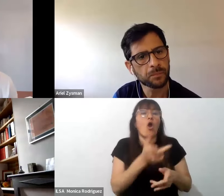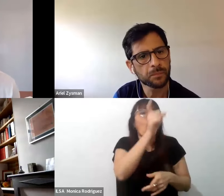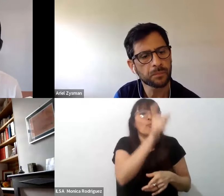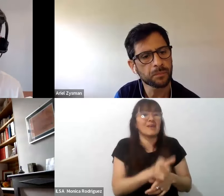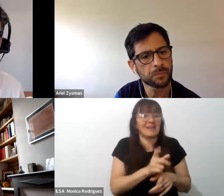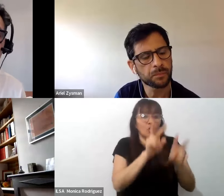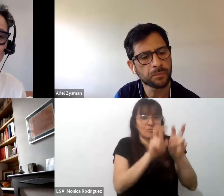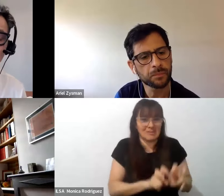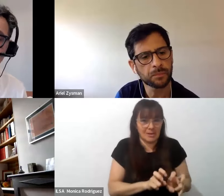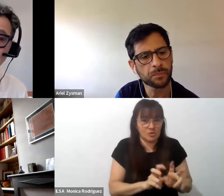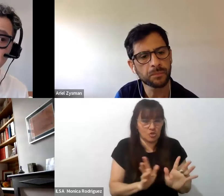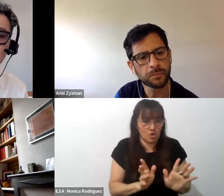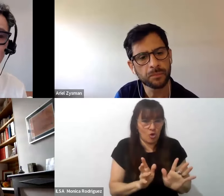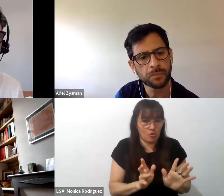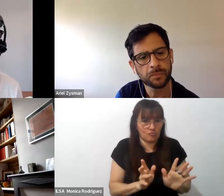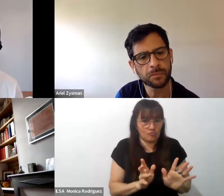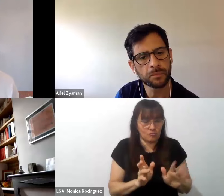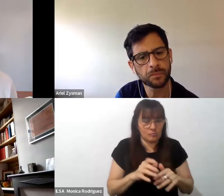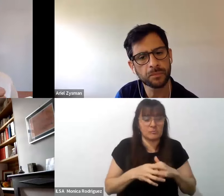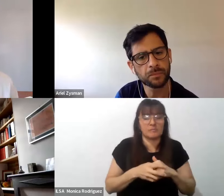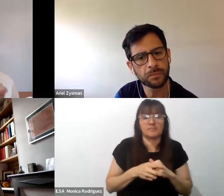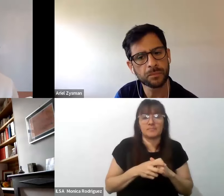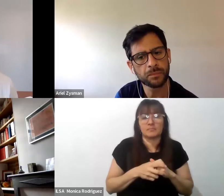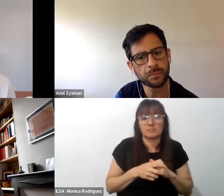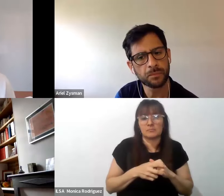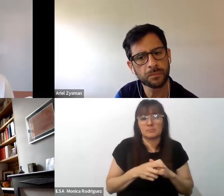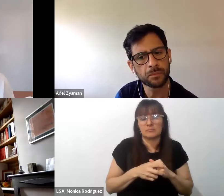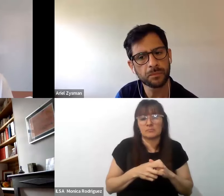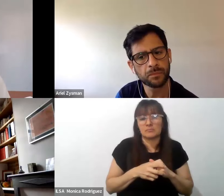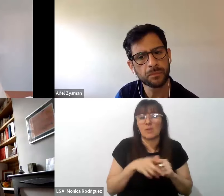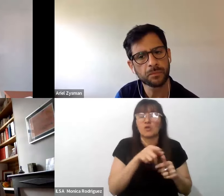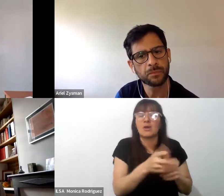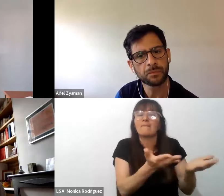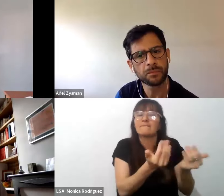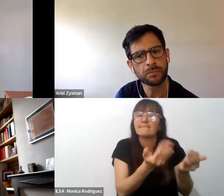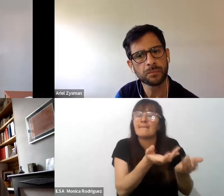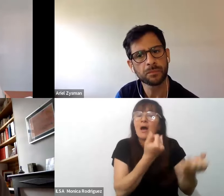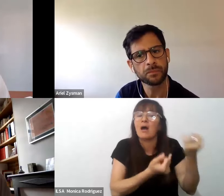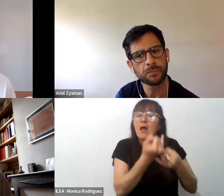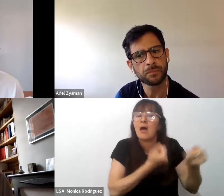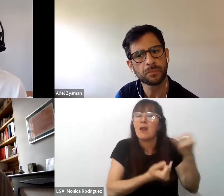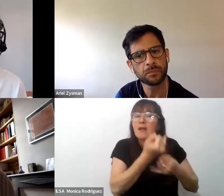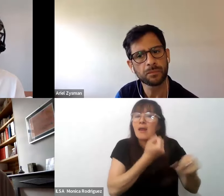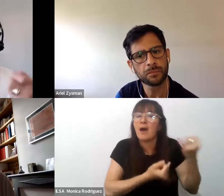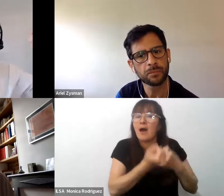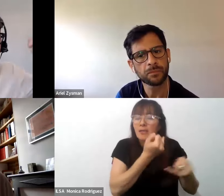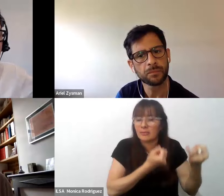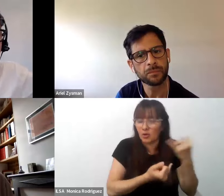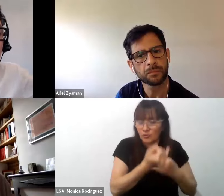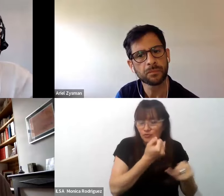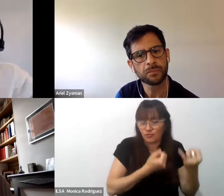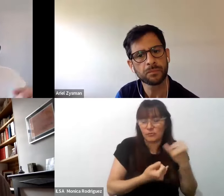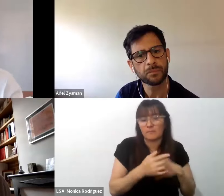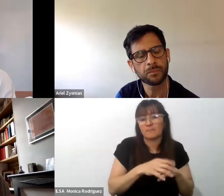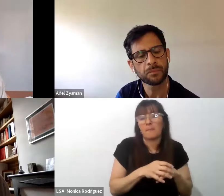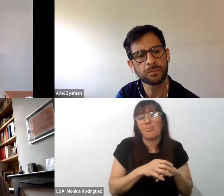de investigaciones que son generalmente extractivistas le sacan los relatos para construir comprensiones para la escuela sino más